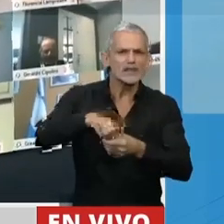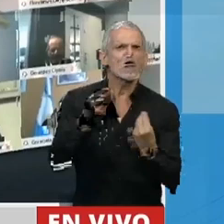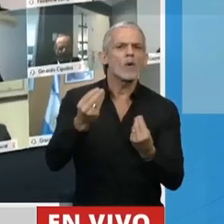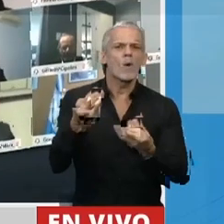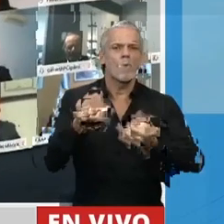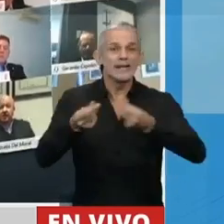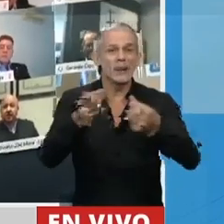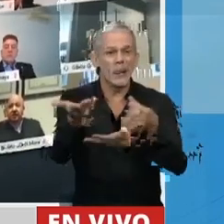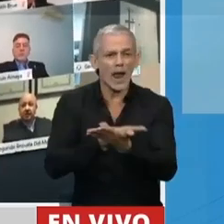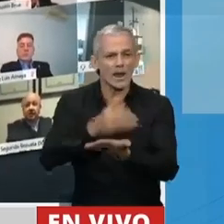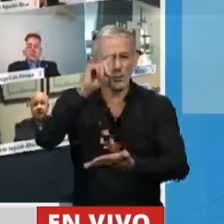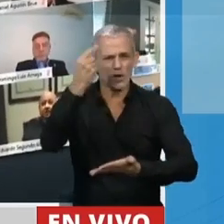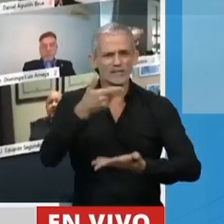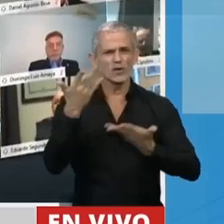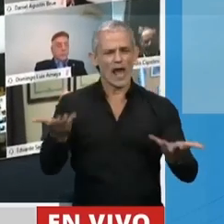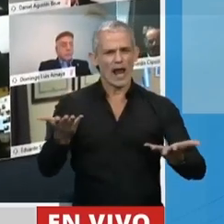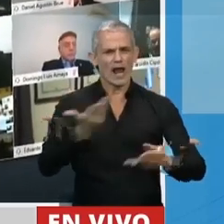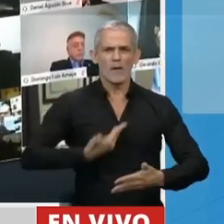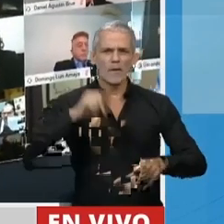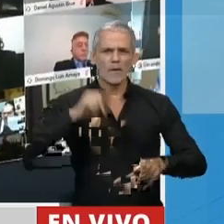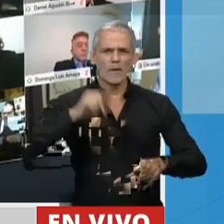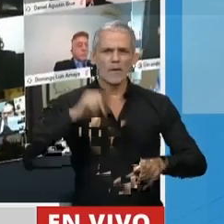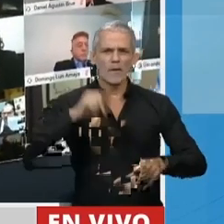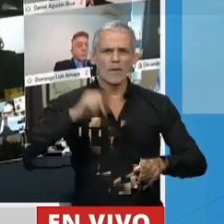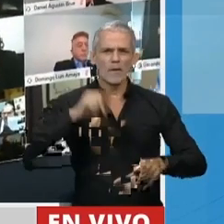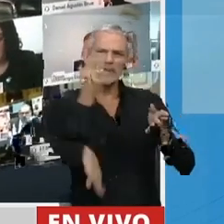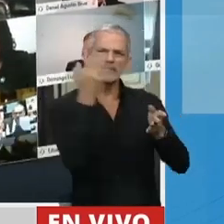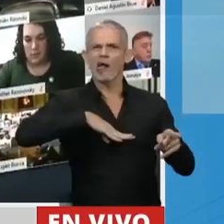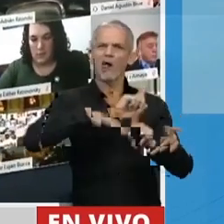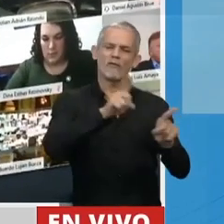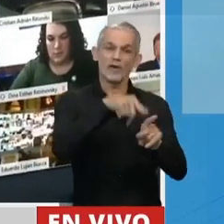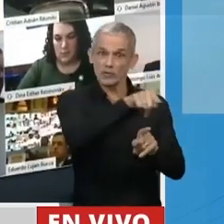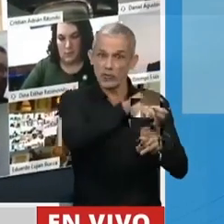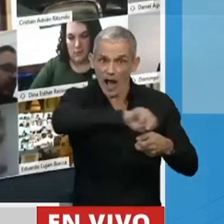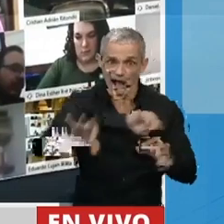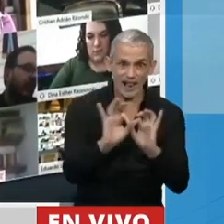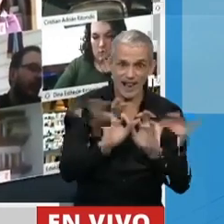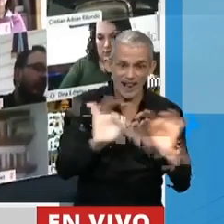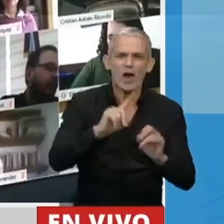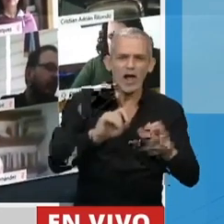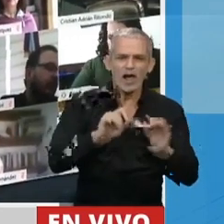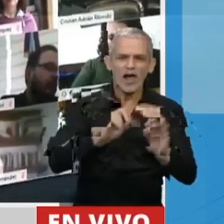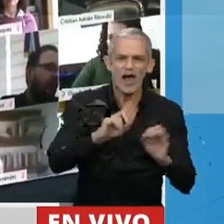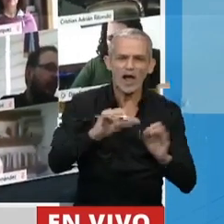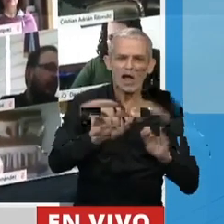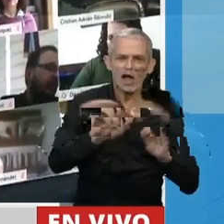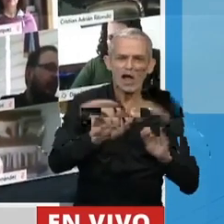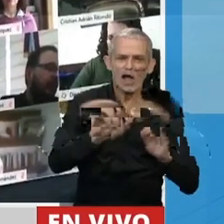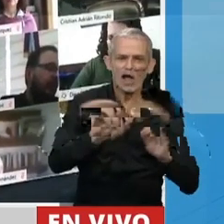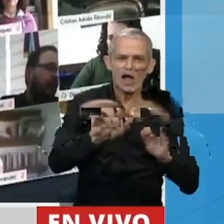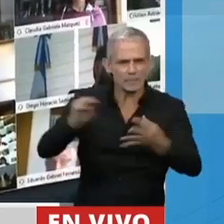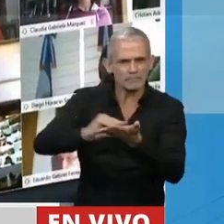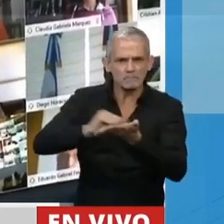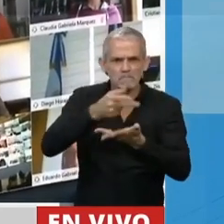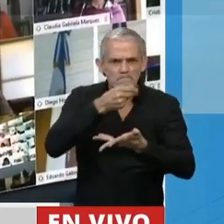es el presupuesto nacional. Señor Presidente, usted nos ofende cuando no envía siquiera un presupuesto a ser considerado en